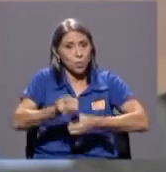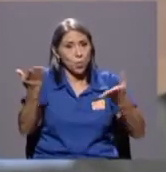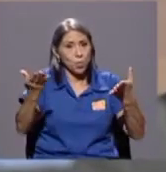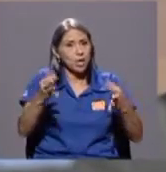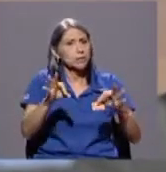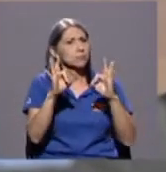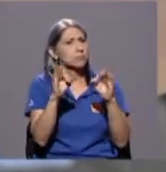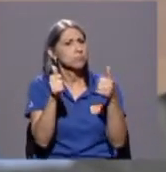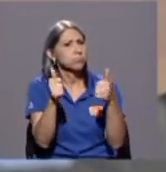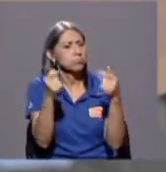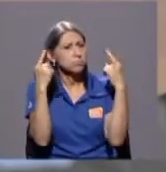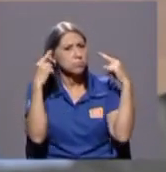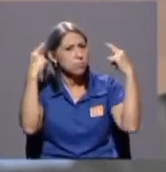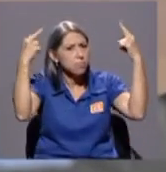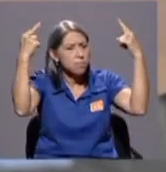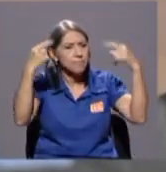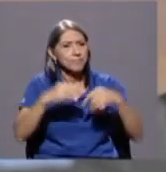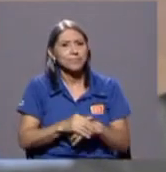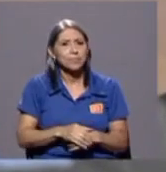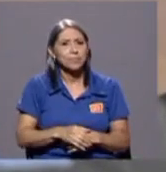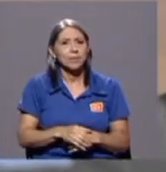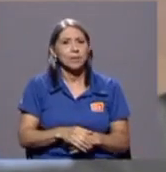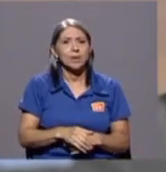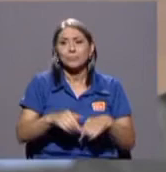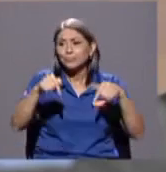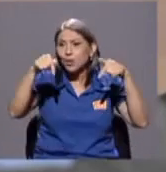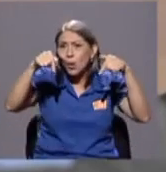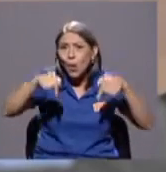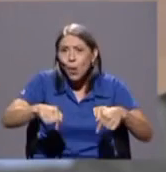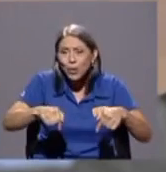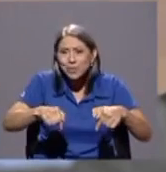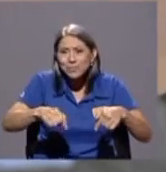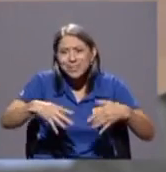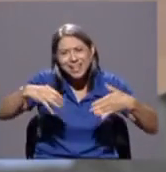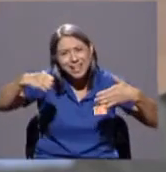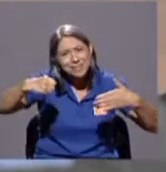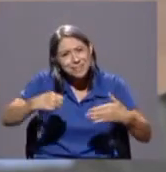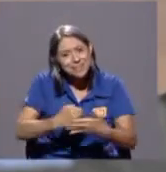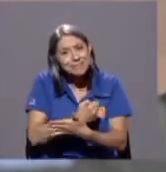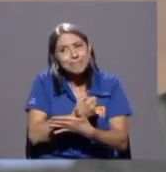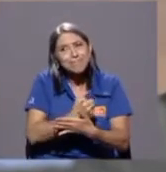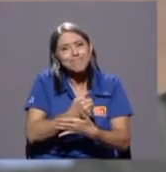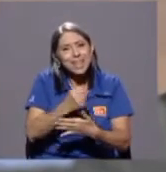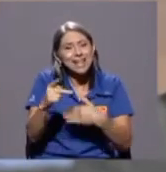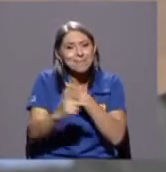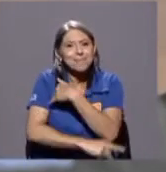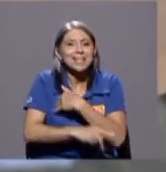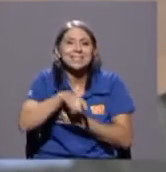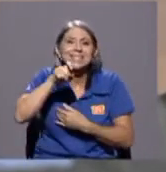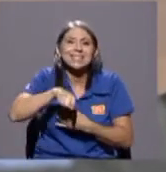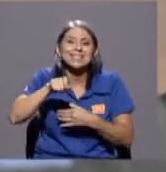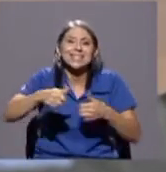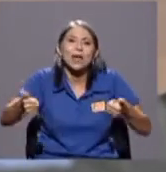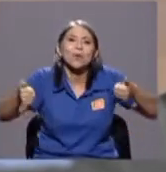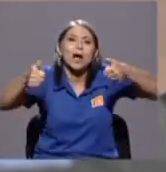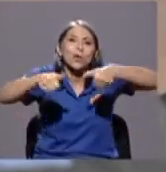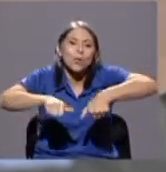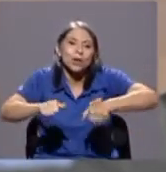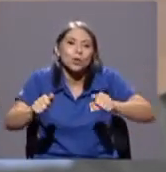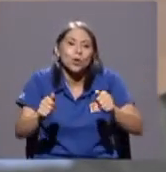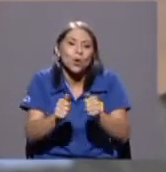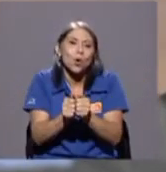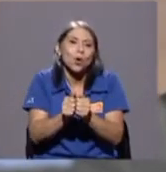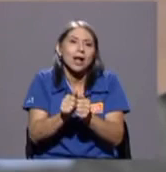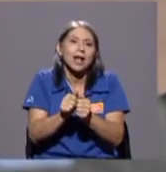así como hoy desgraciadamente el país necesita un acuerdo con el fondo yo no sé si se puede decir en un canal de la universidad pero lo pueden